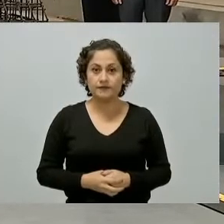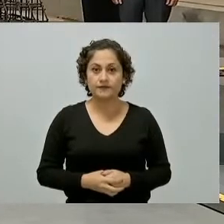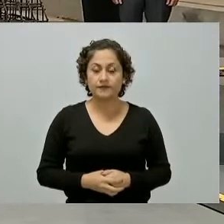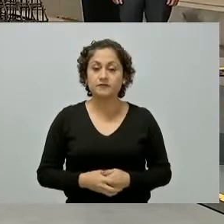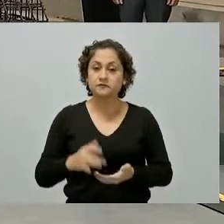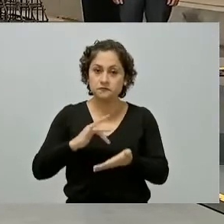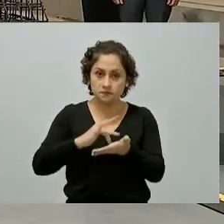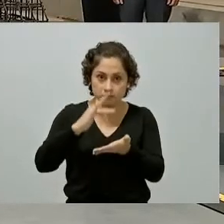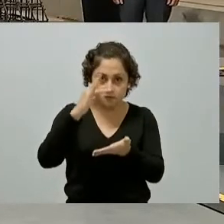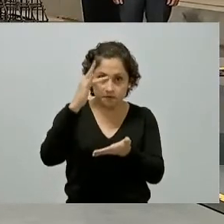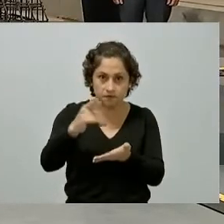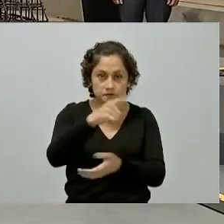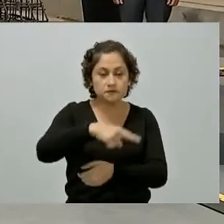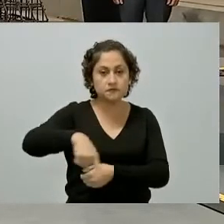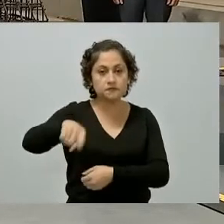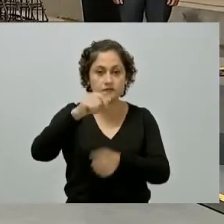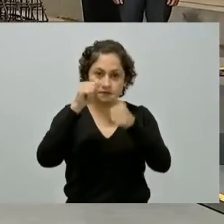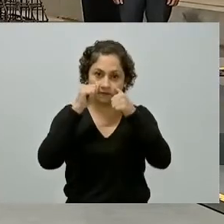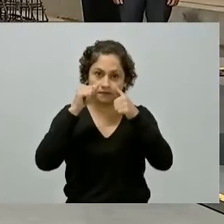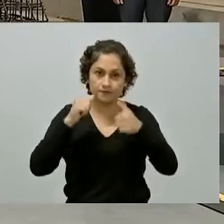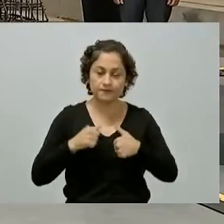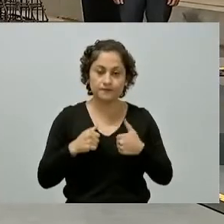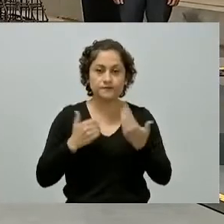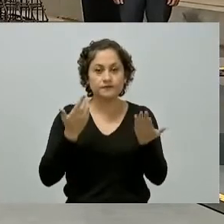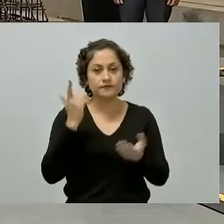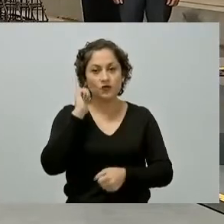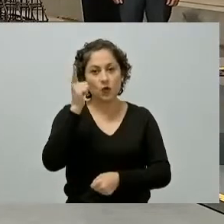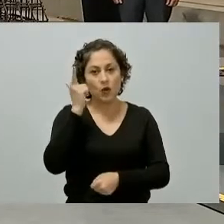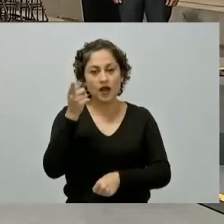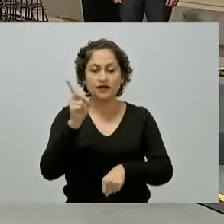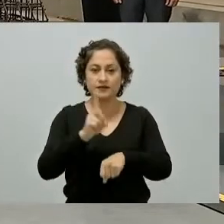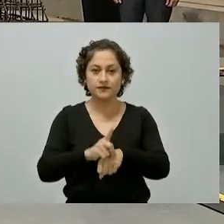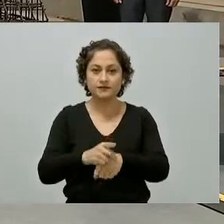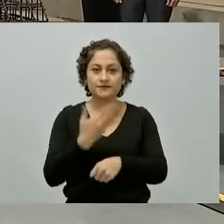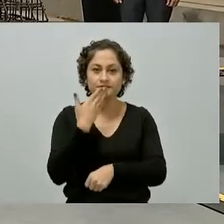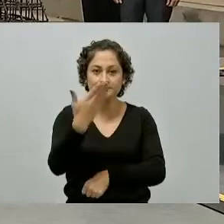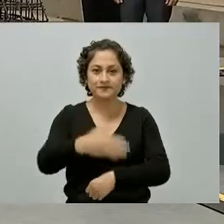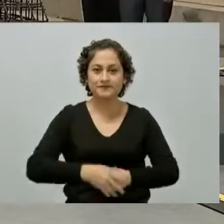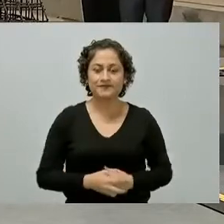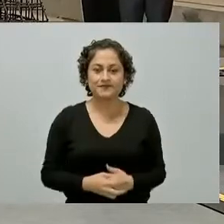Agradeciendo su amable asistencia y deseándoles tengan una excelente tarde.